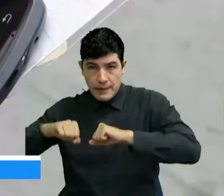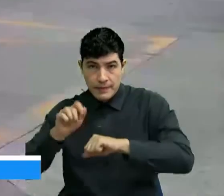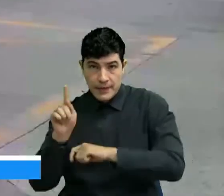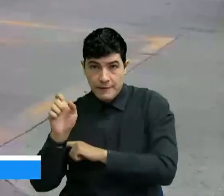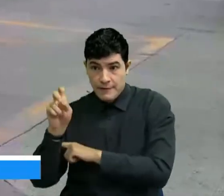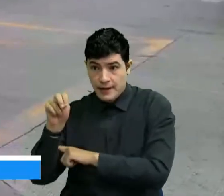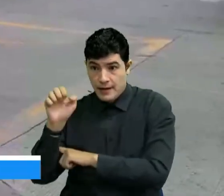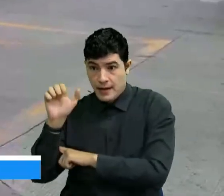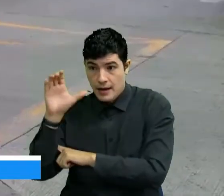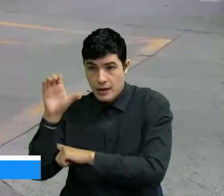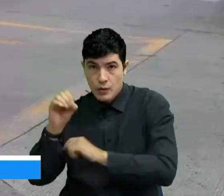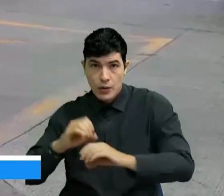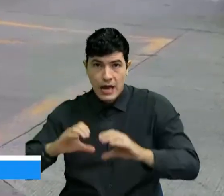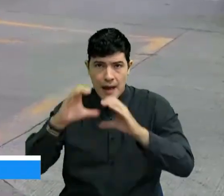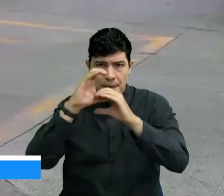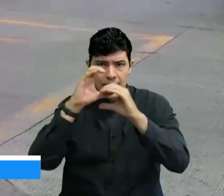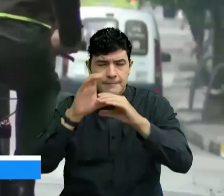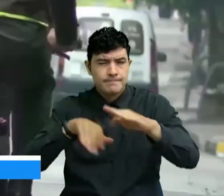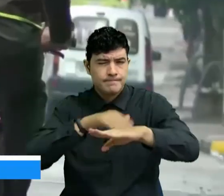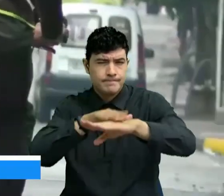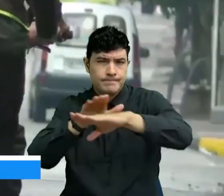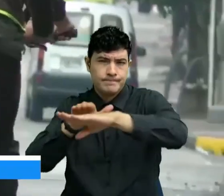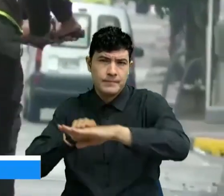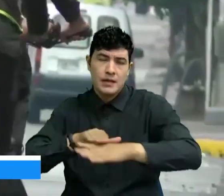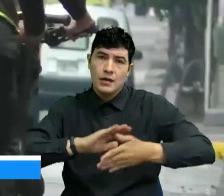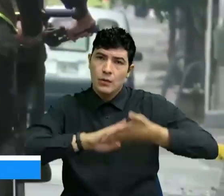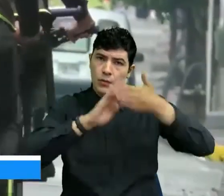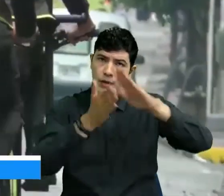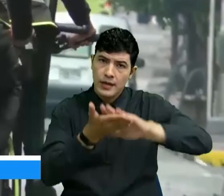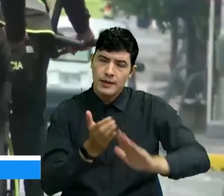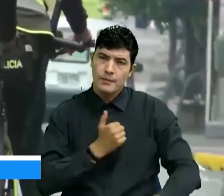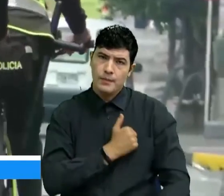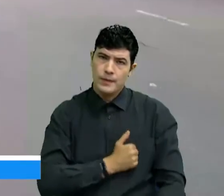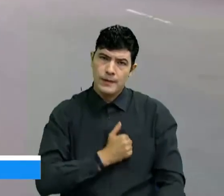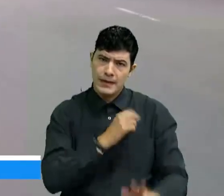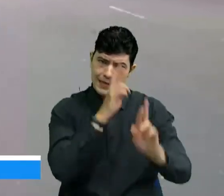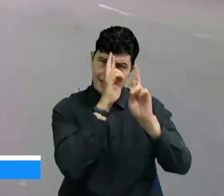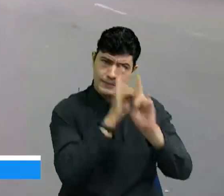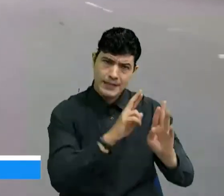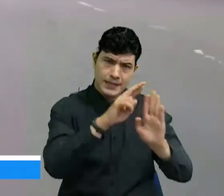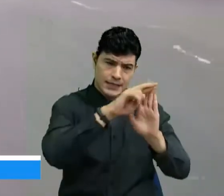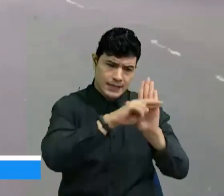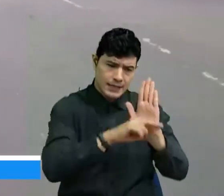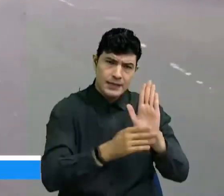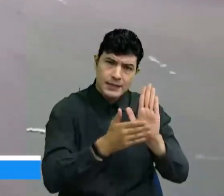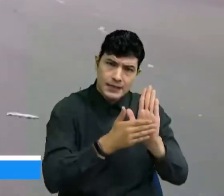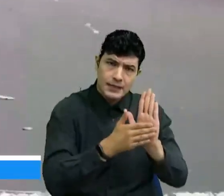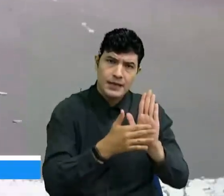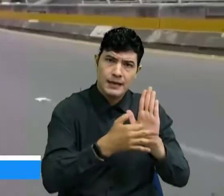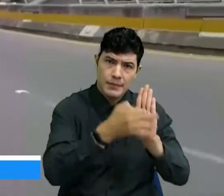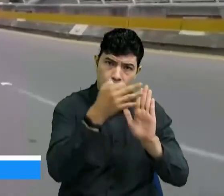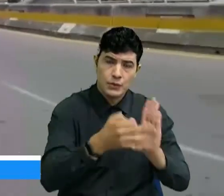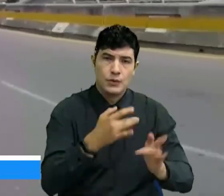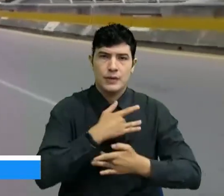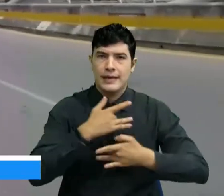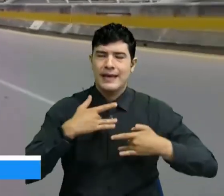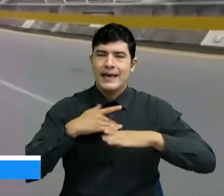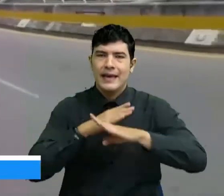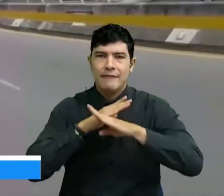FENALCO y Cámara de Comercio hacen un llamado a la comunidad para que acaten las normas para evitar el contagio y la propagación del COVID